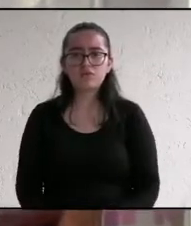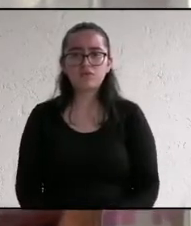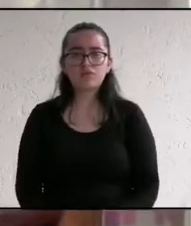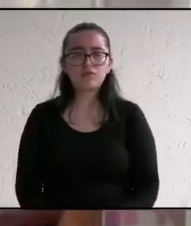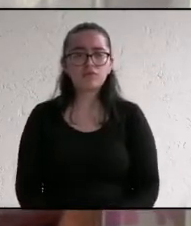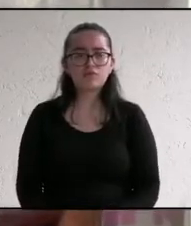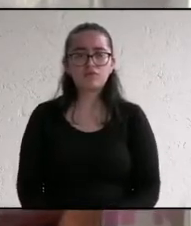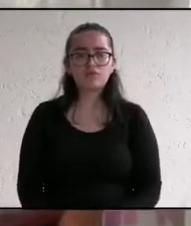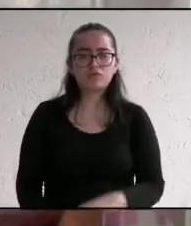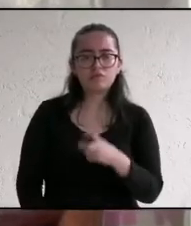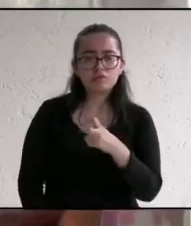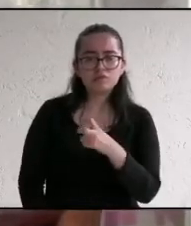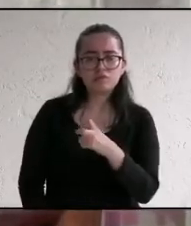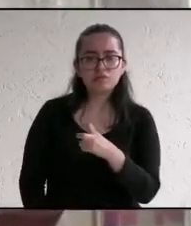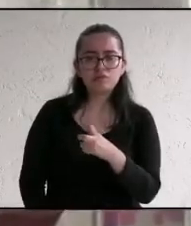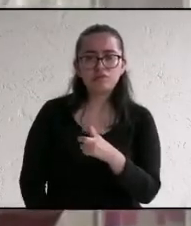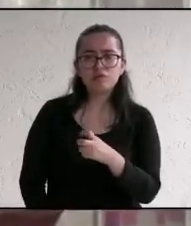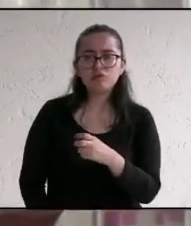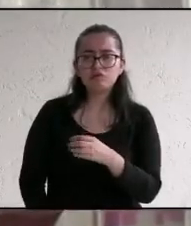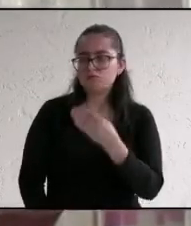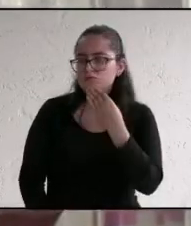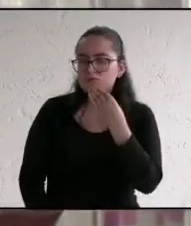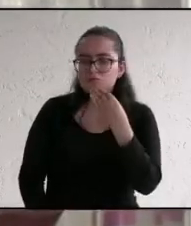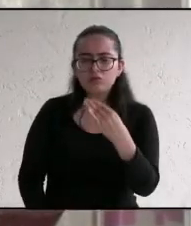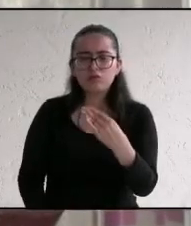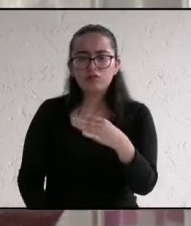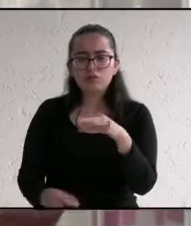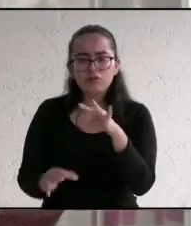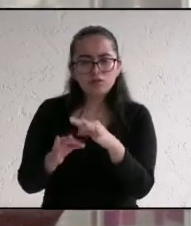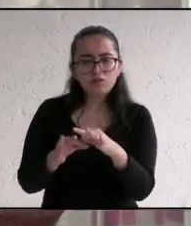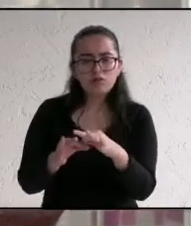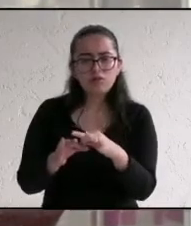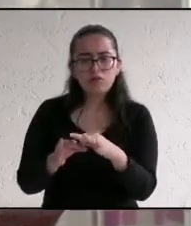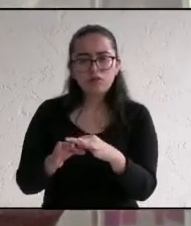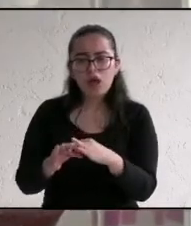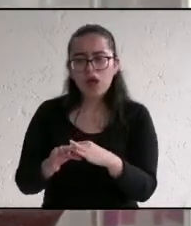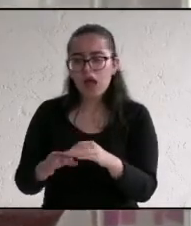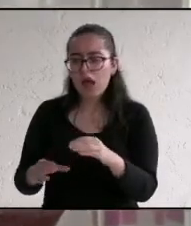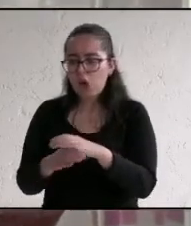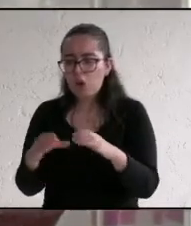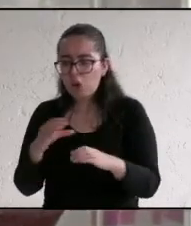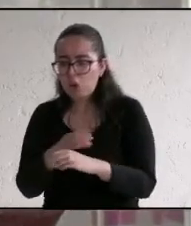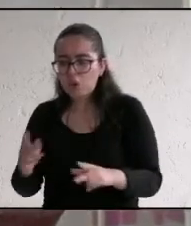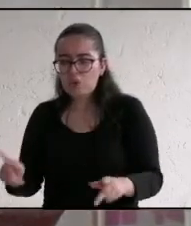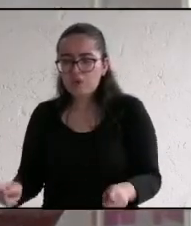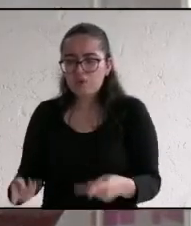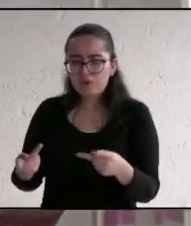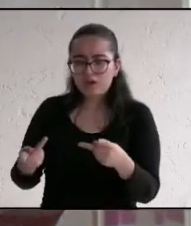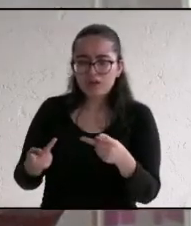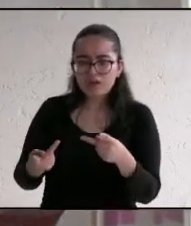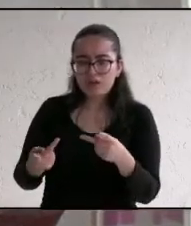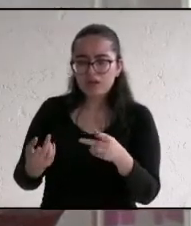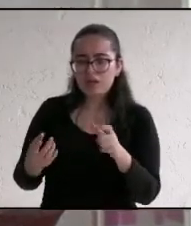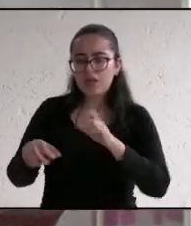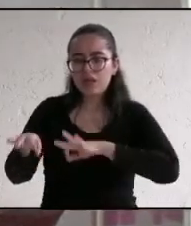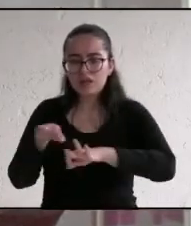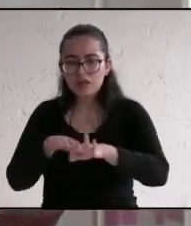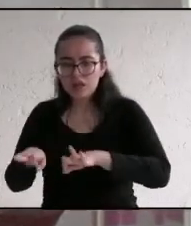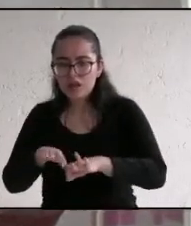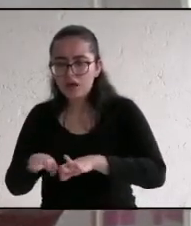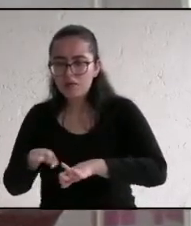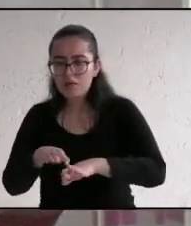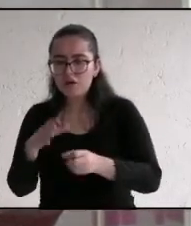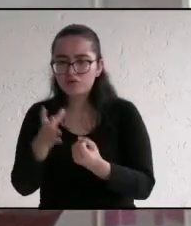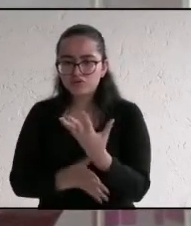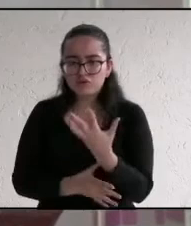cosa que funciona. También debemos promover los productos agropecuarios, promover los empleos verdes, invitar a